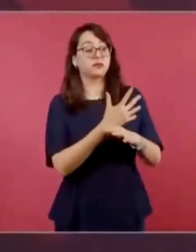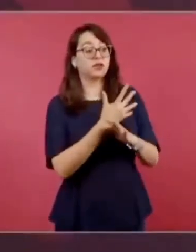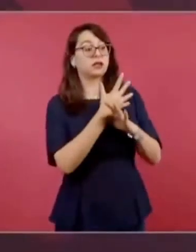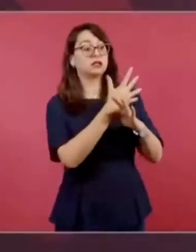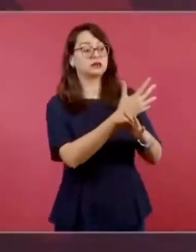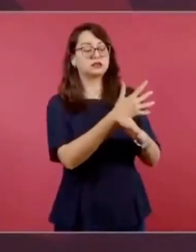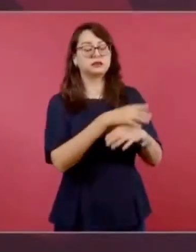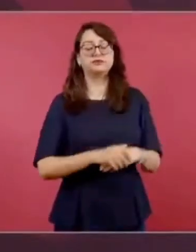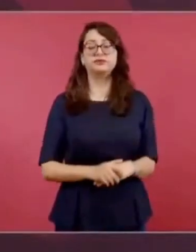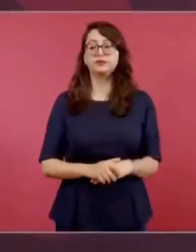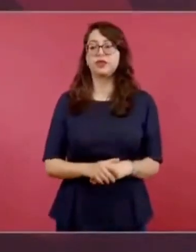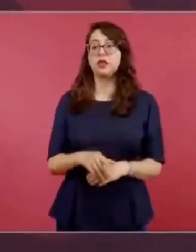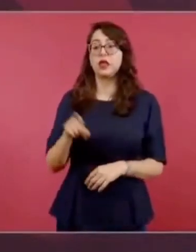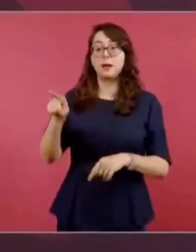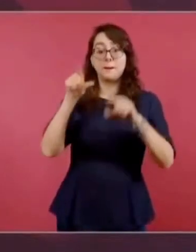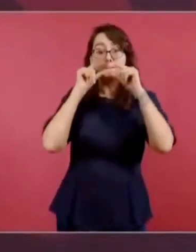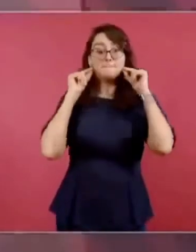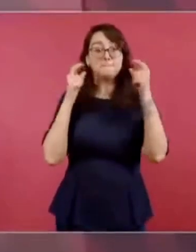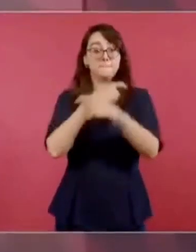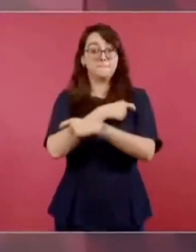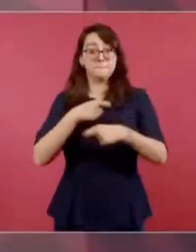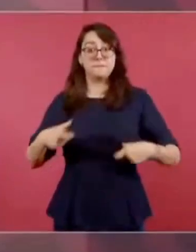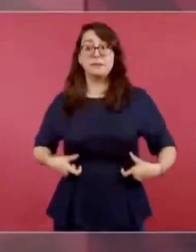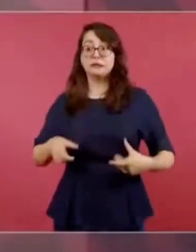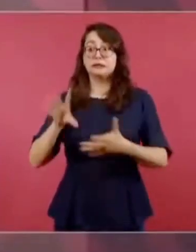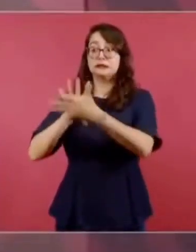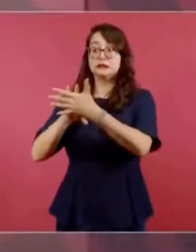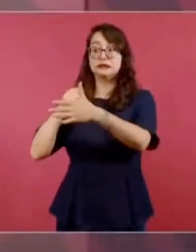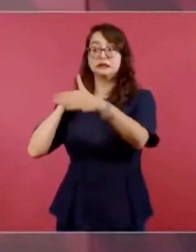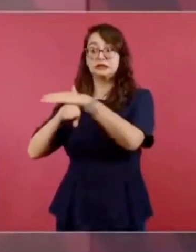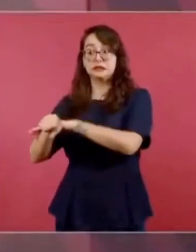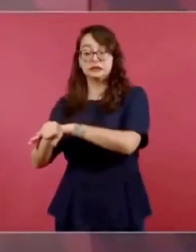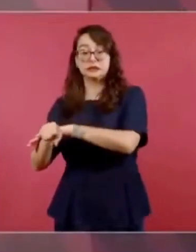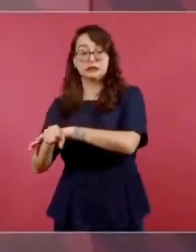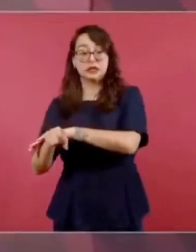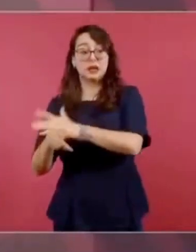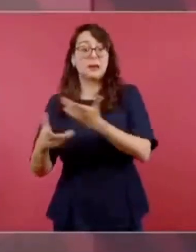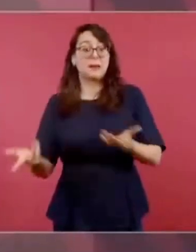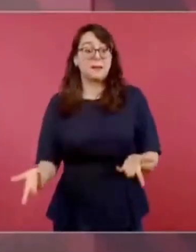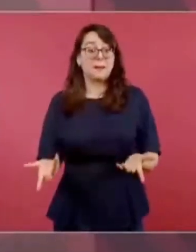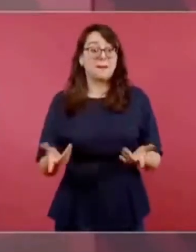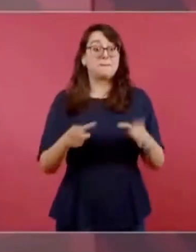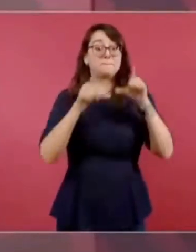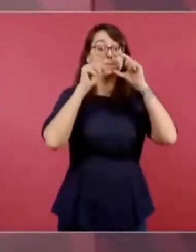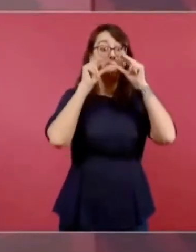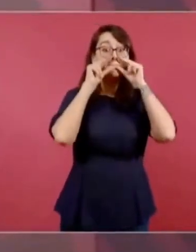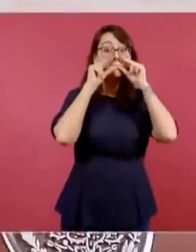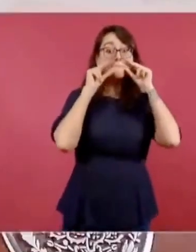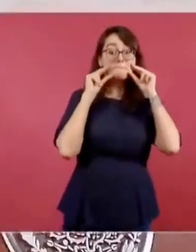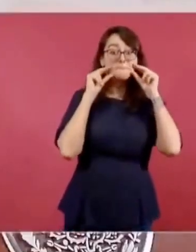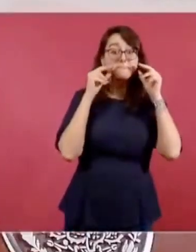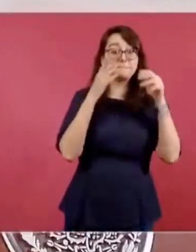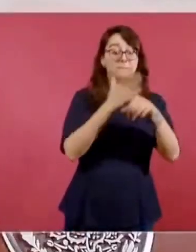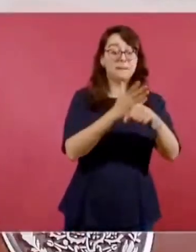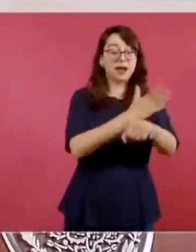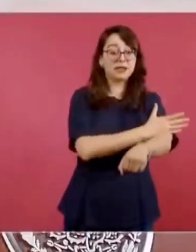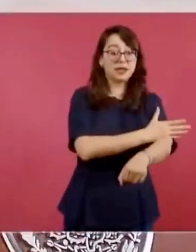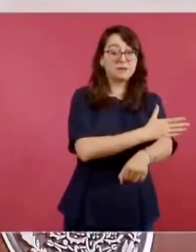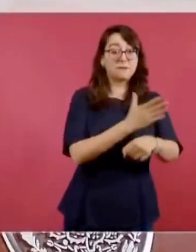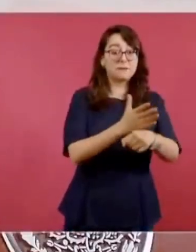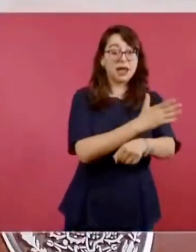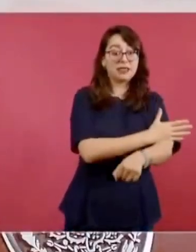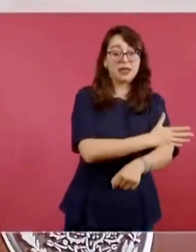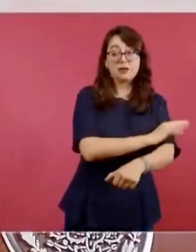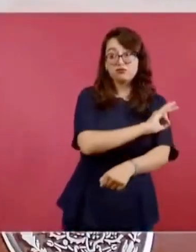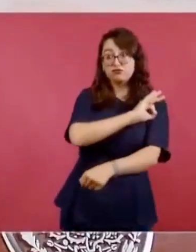libertad a Villa por consideración al jefe de la campaña del norte,